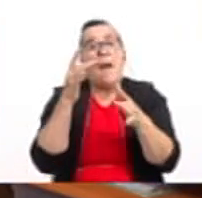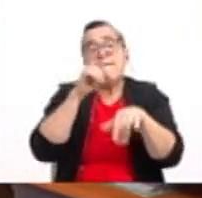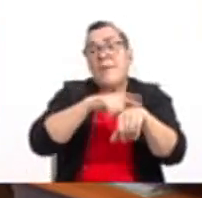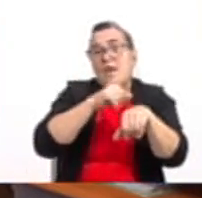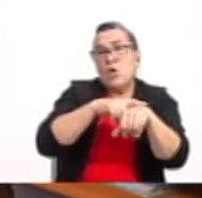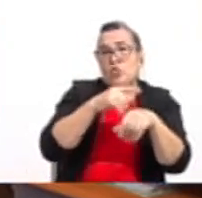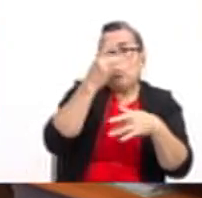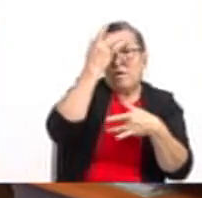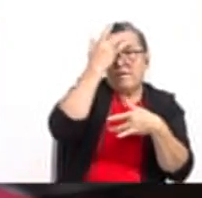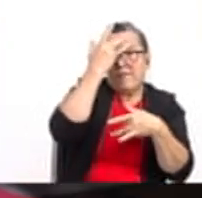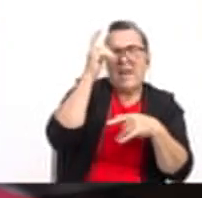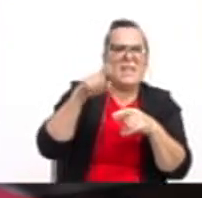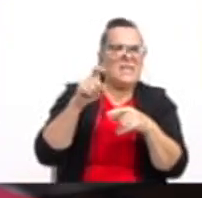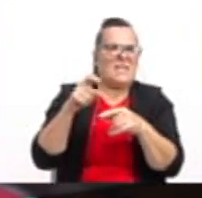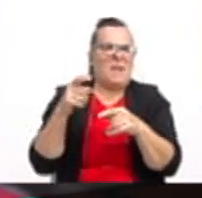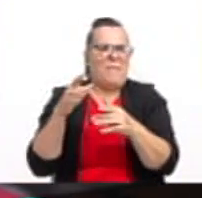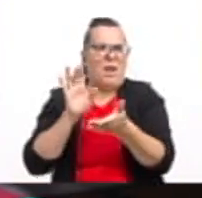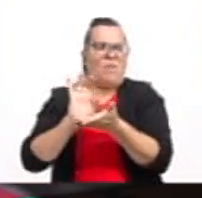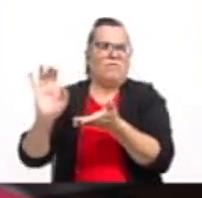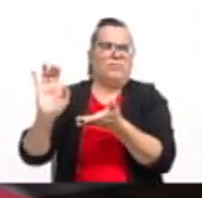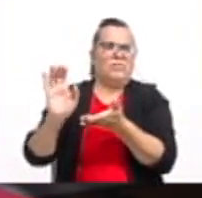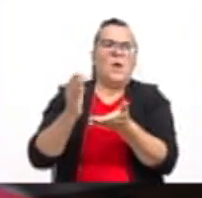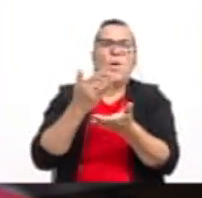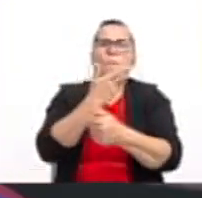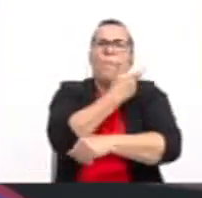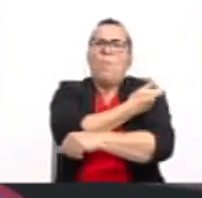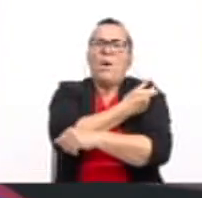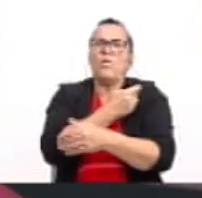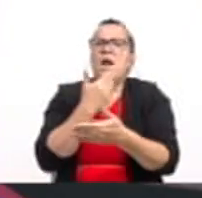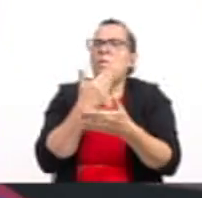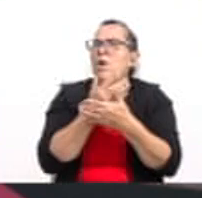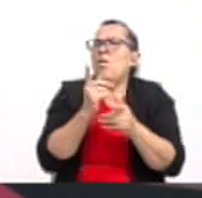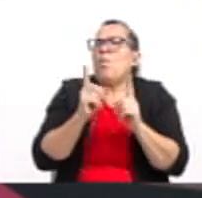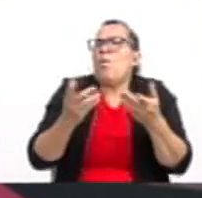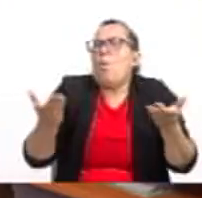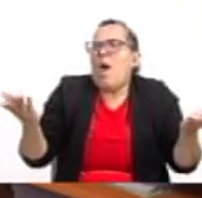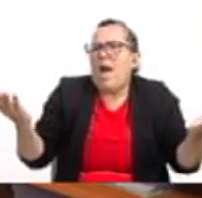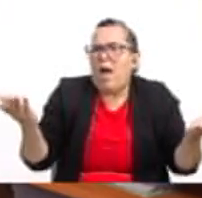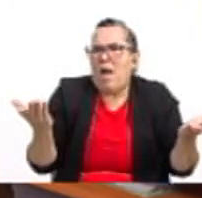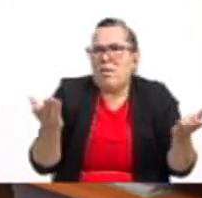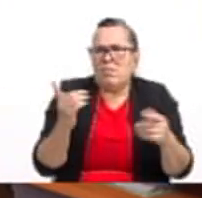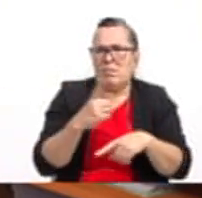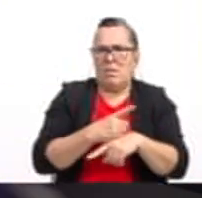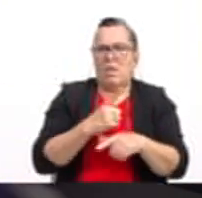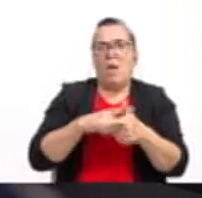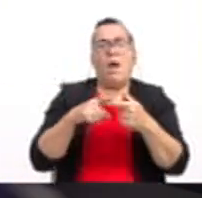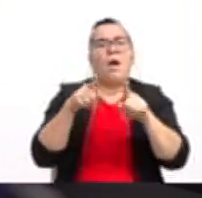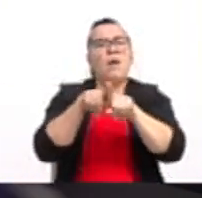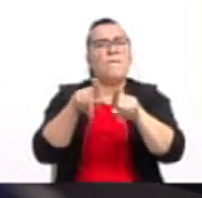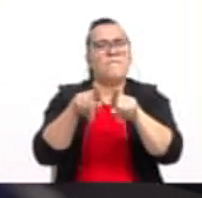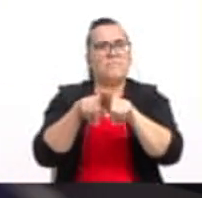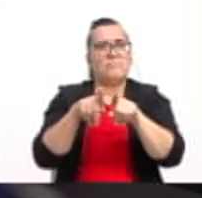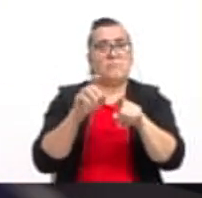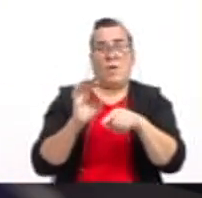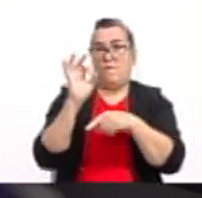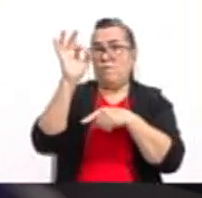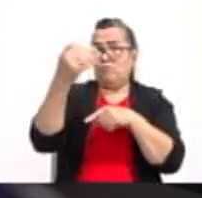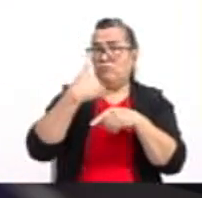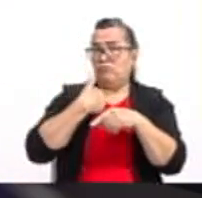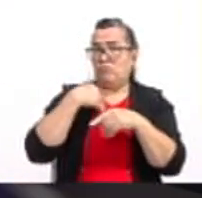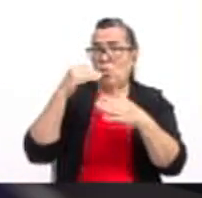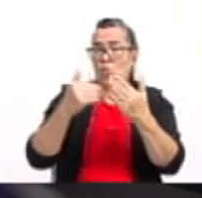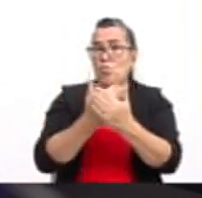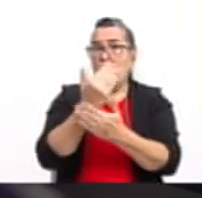se necesita para combatirla. Cuándo es bueno vacunar a las personas para evitar esa enfermedad. Y también si en el futuro tendremos